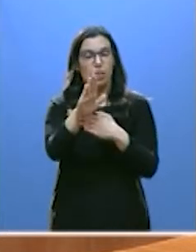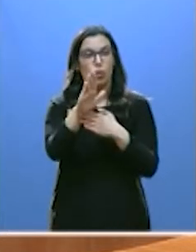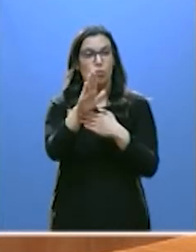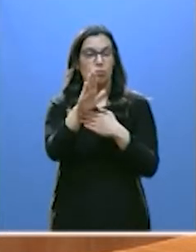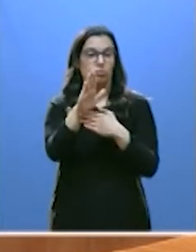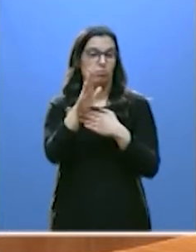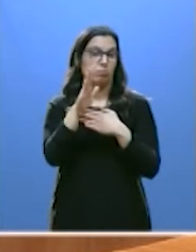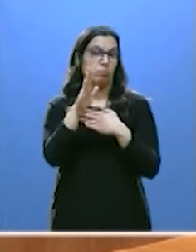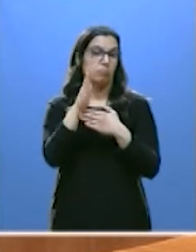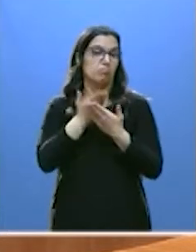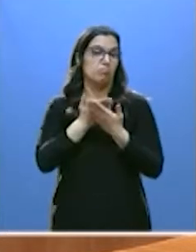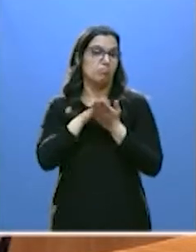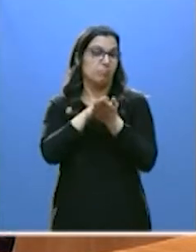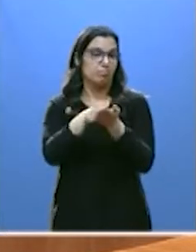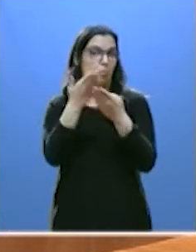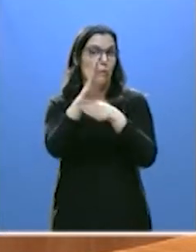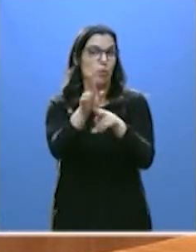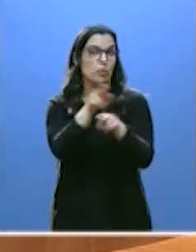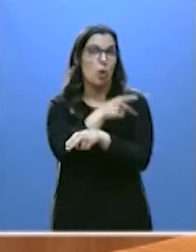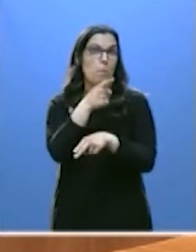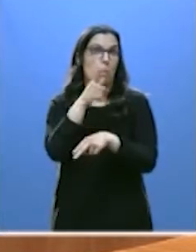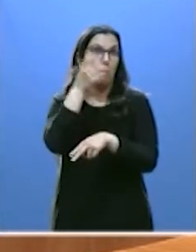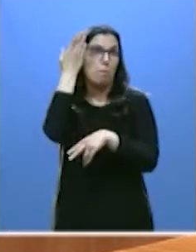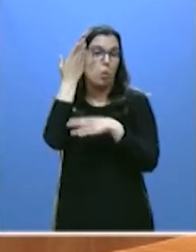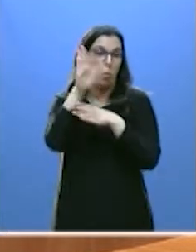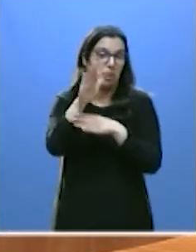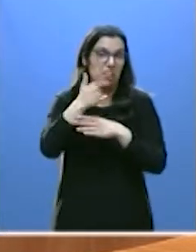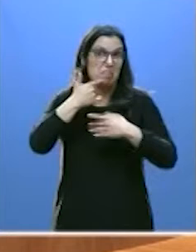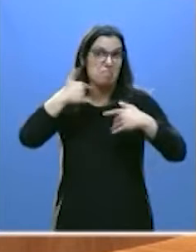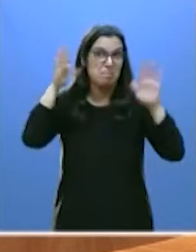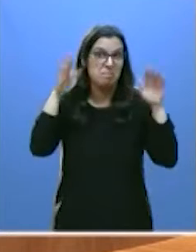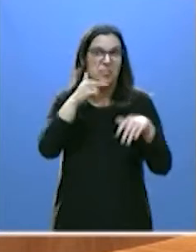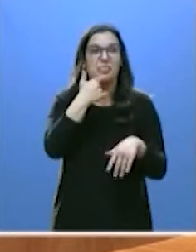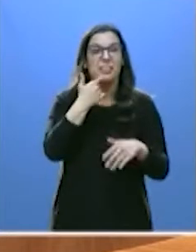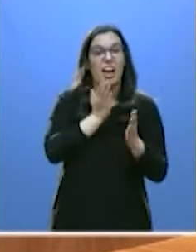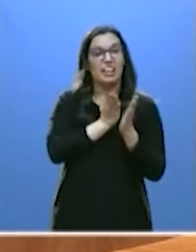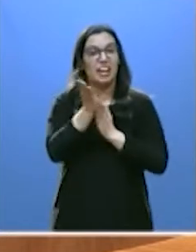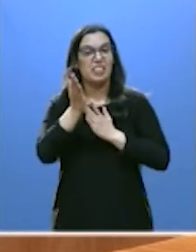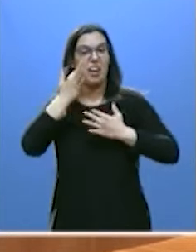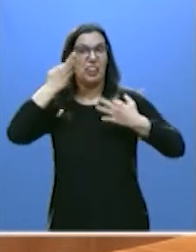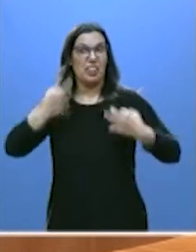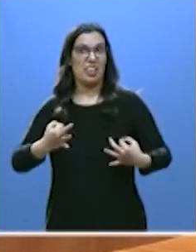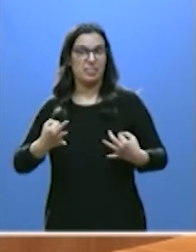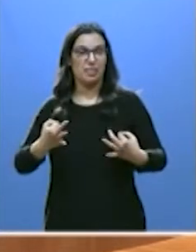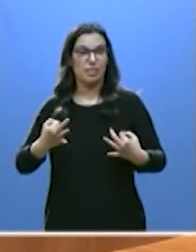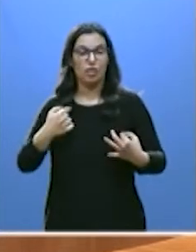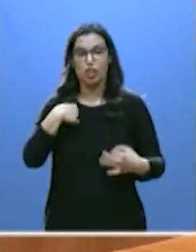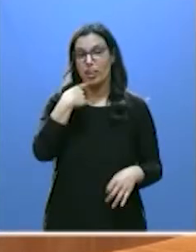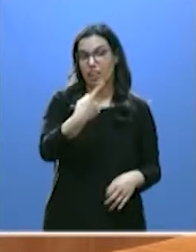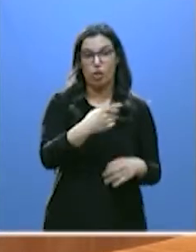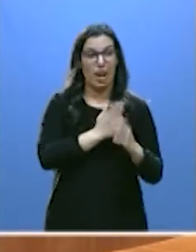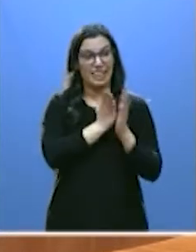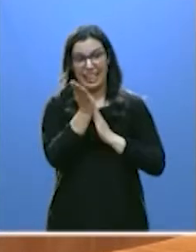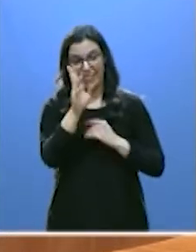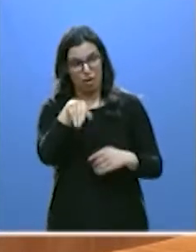y su propuesta por decir algo. La llama alternativa decente. Y yo le digo, ni es